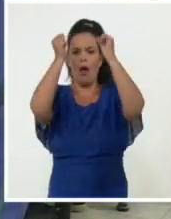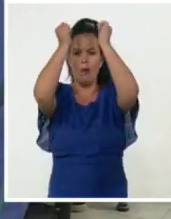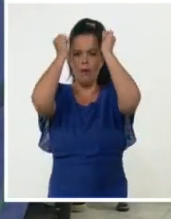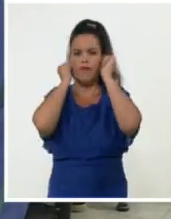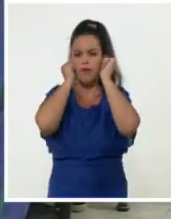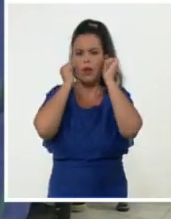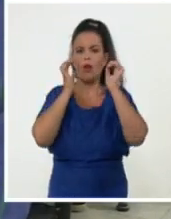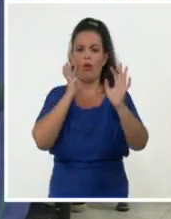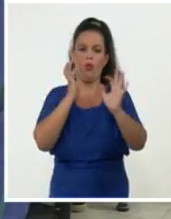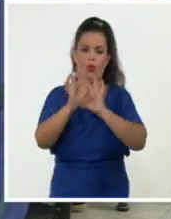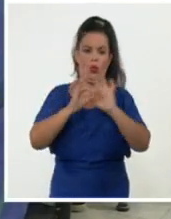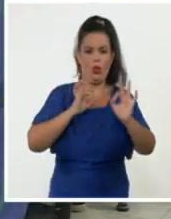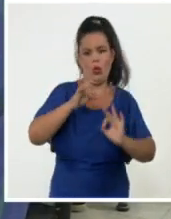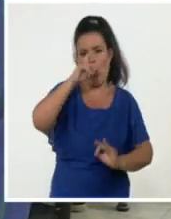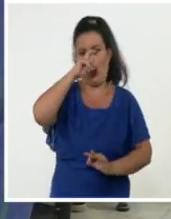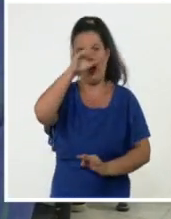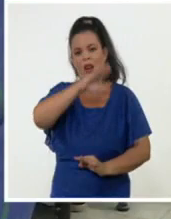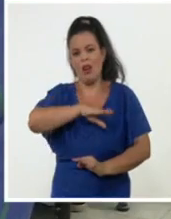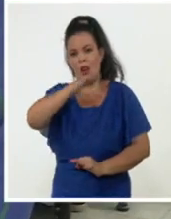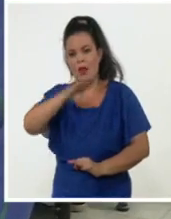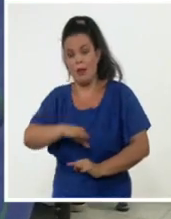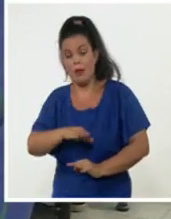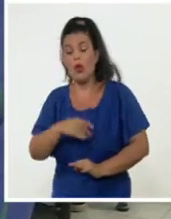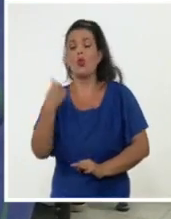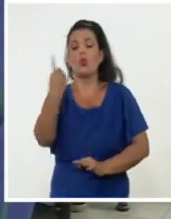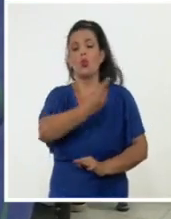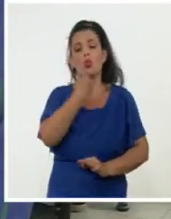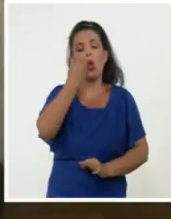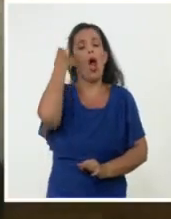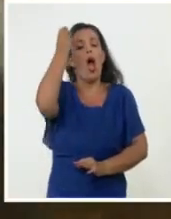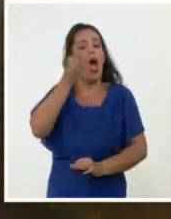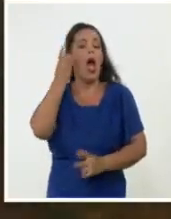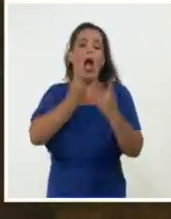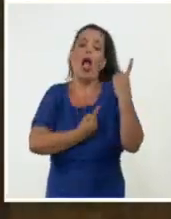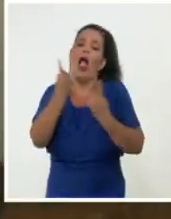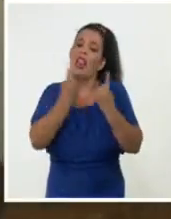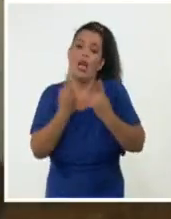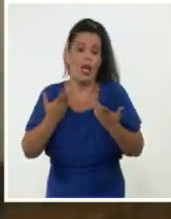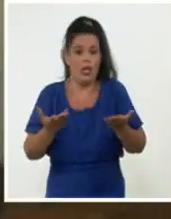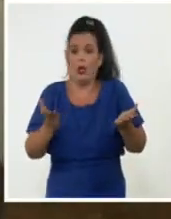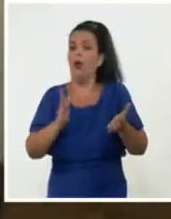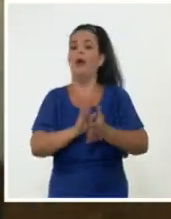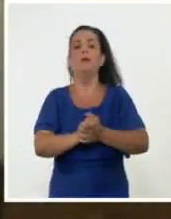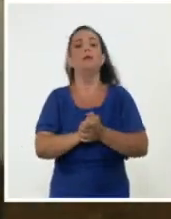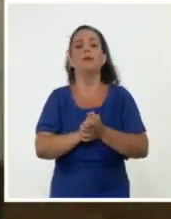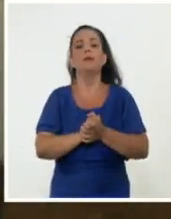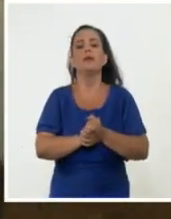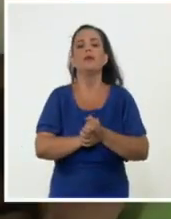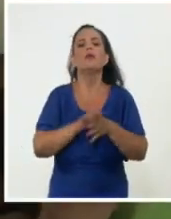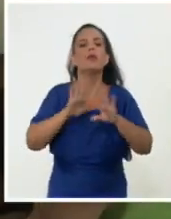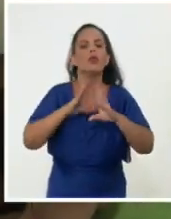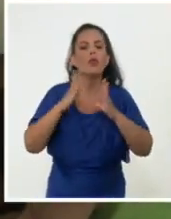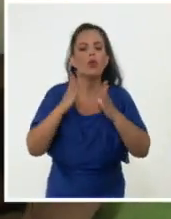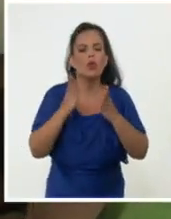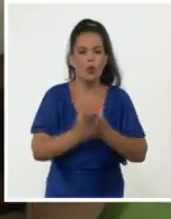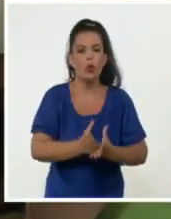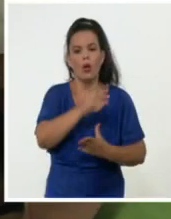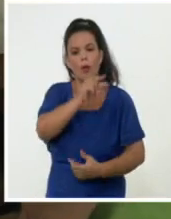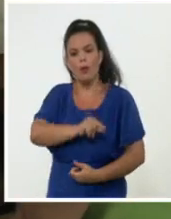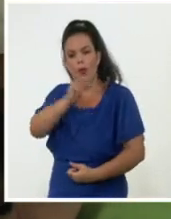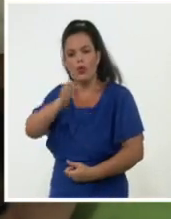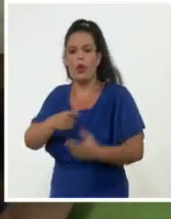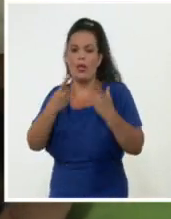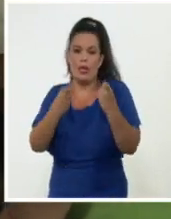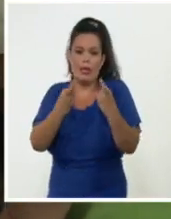buscando alguna solución posible para no dejar de prestar la atención a estos pacientes. Que cada paciente de ortopedia tenga acceso al